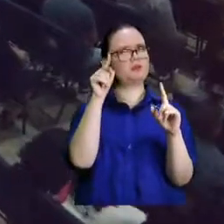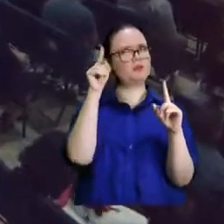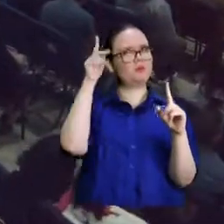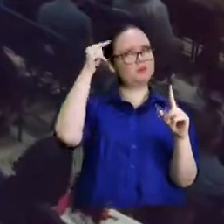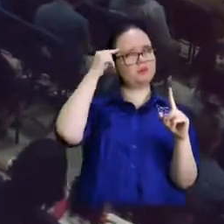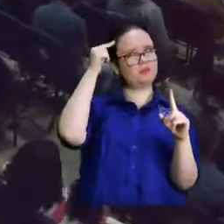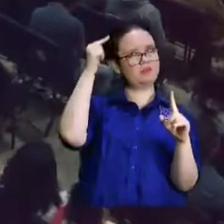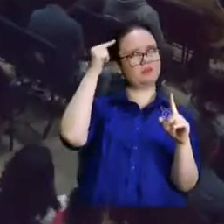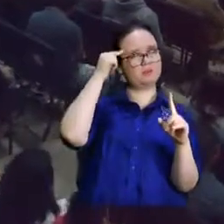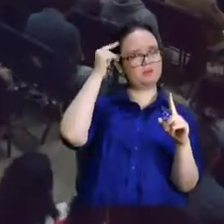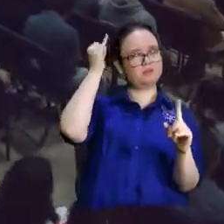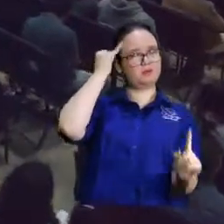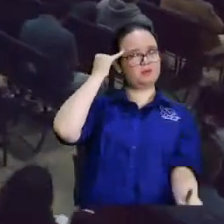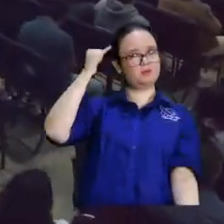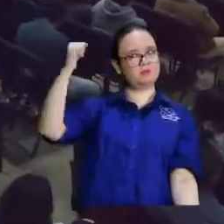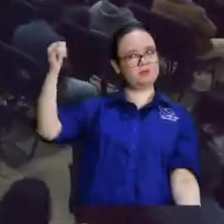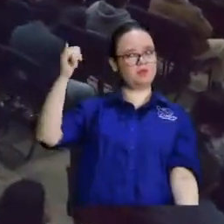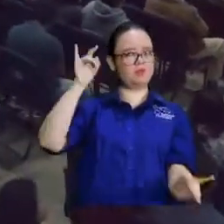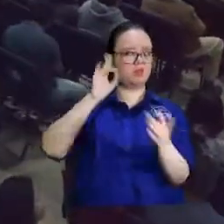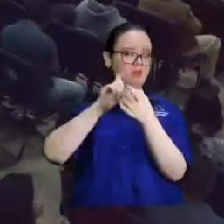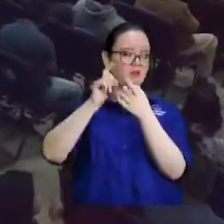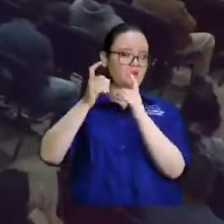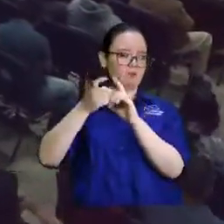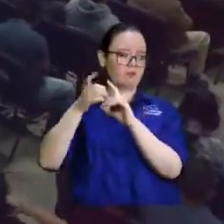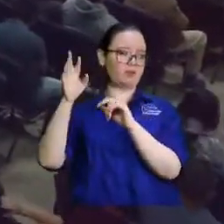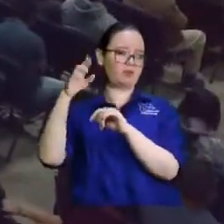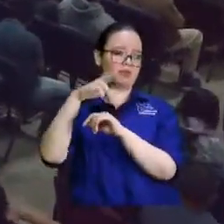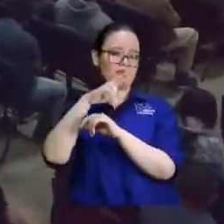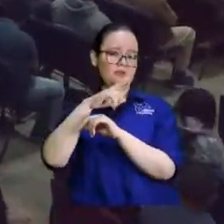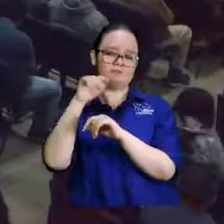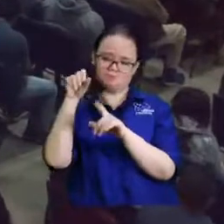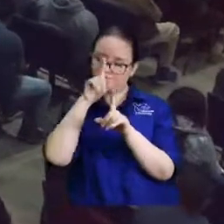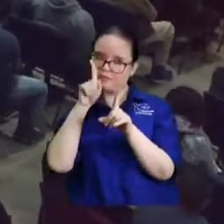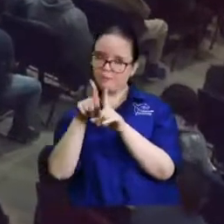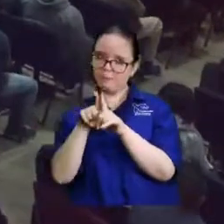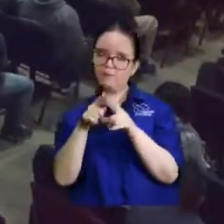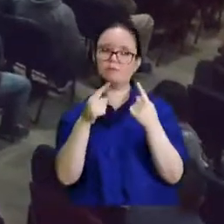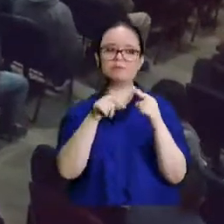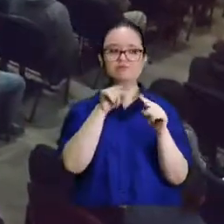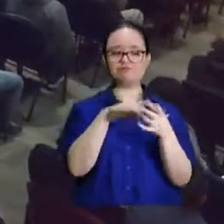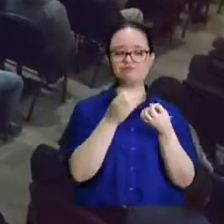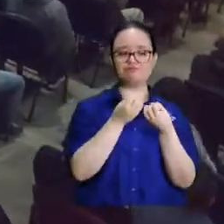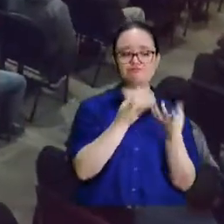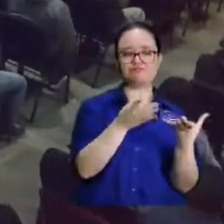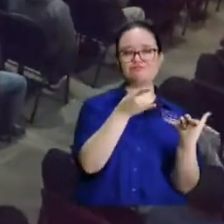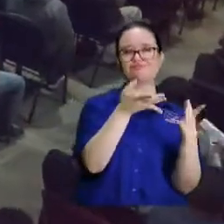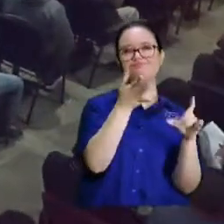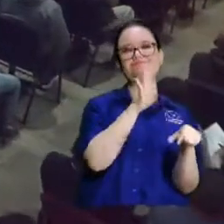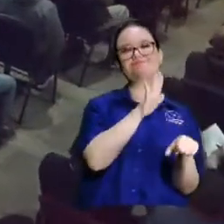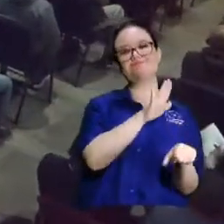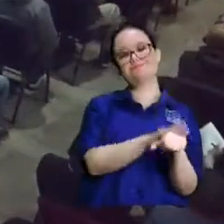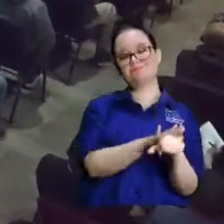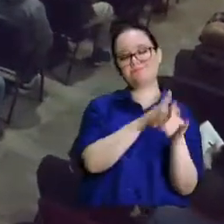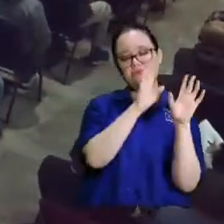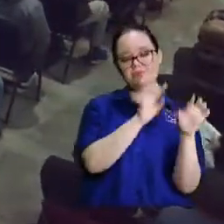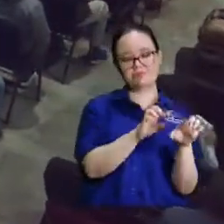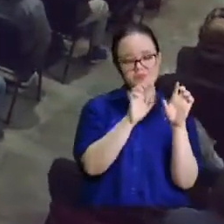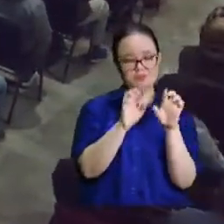eso también eso también pero esto está avasallando la mente de muchos hermanos